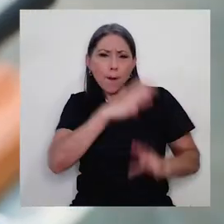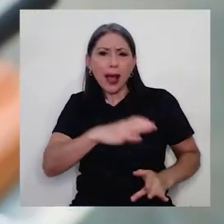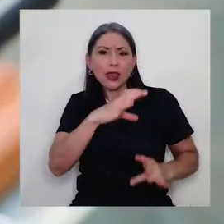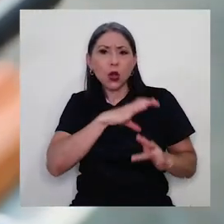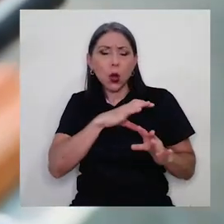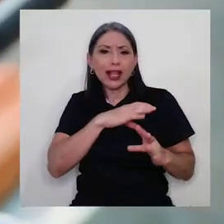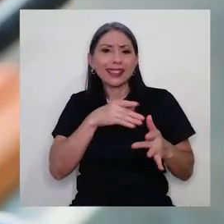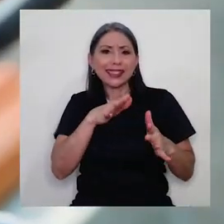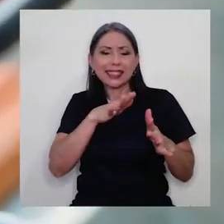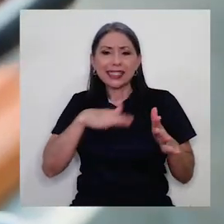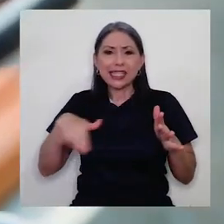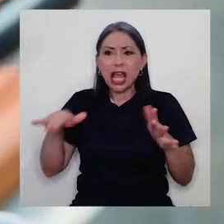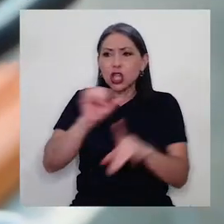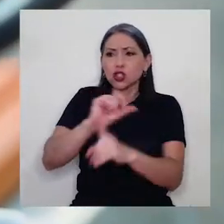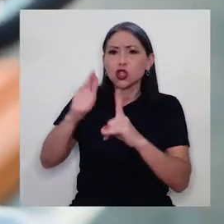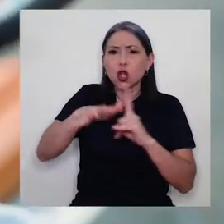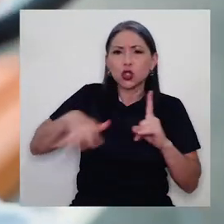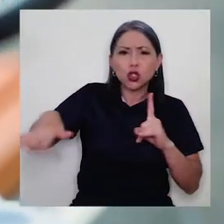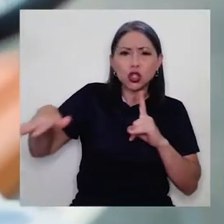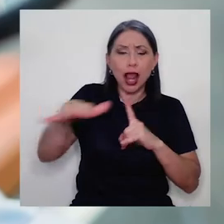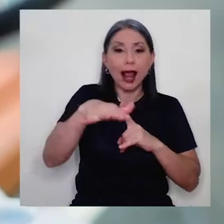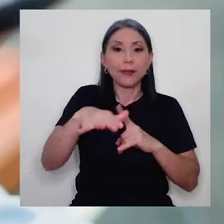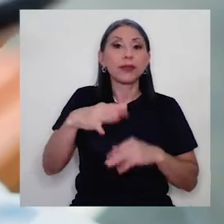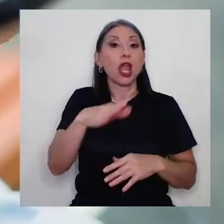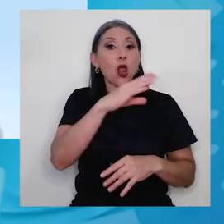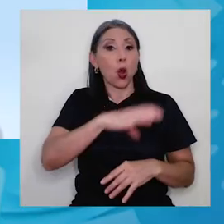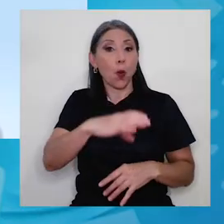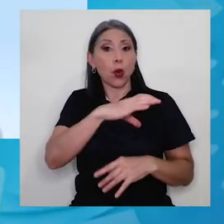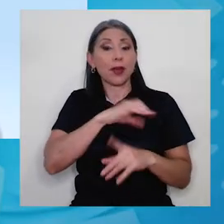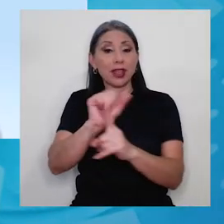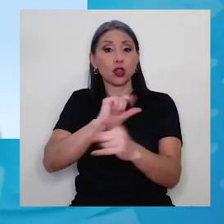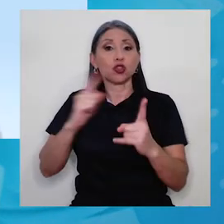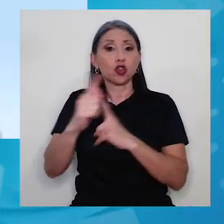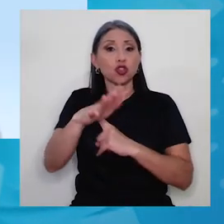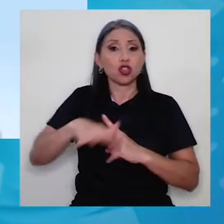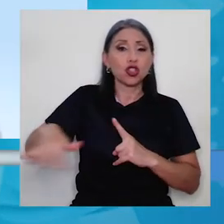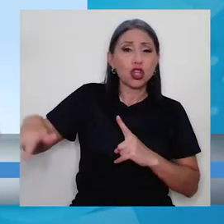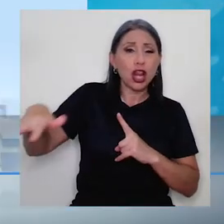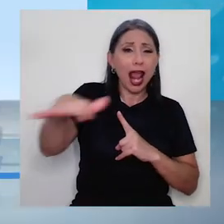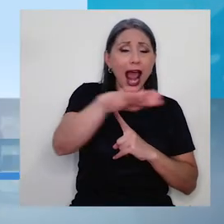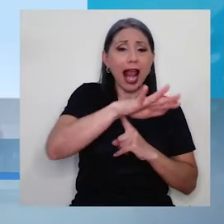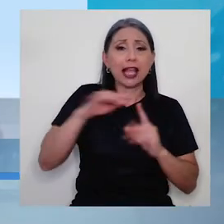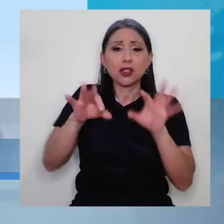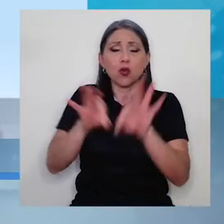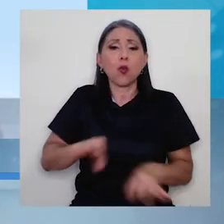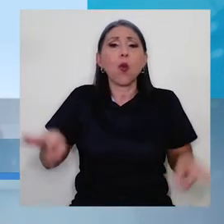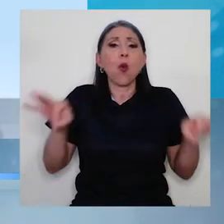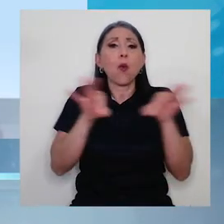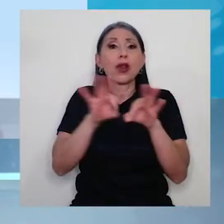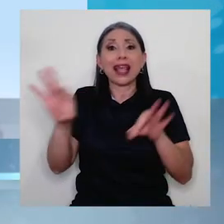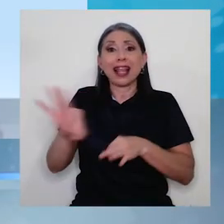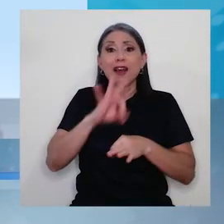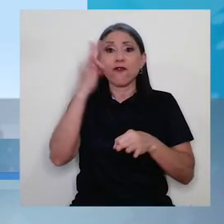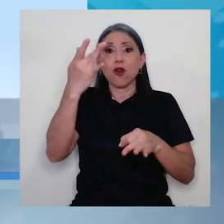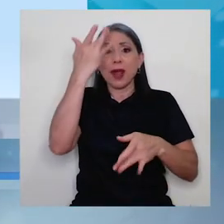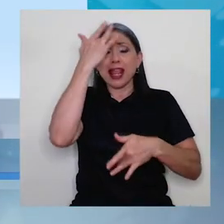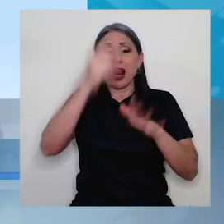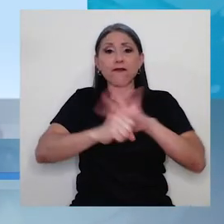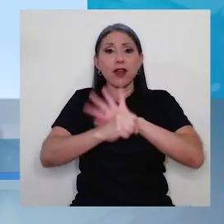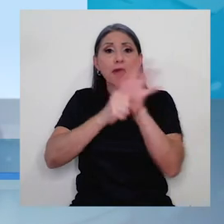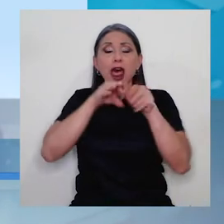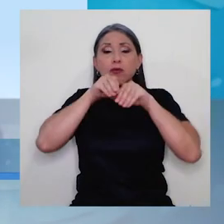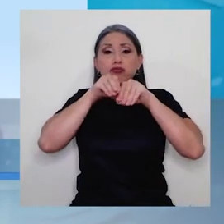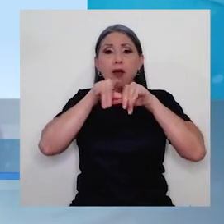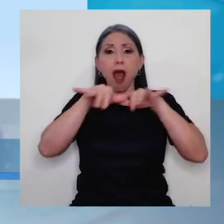comportamiento social ha sido determinante en la manera en que se ha diseminado y si la app nos permite